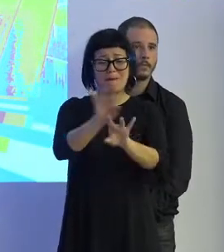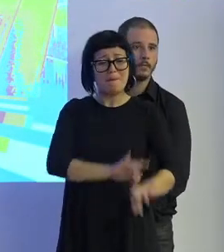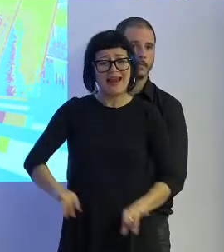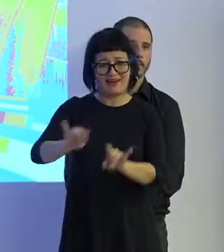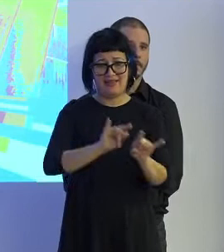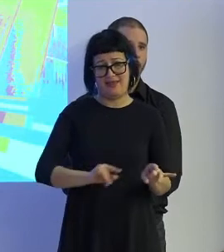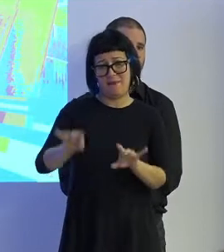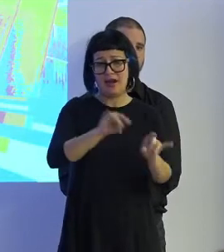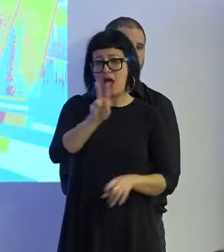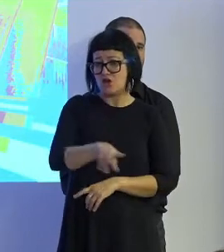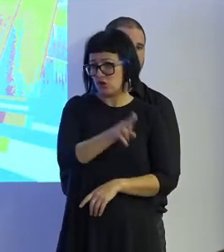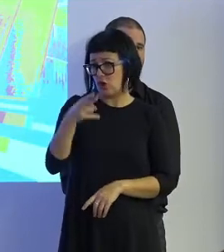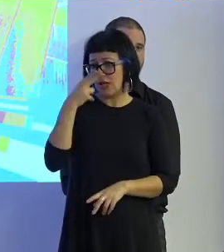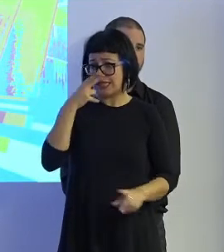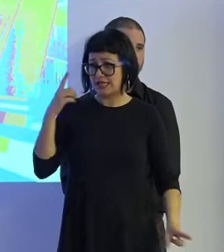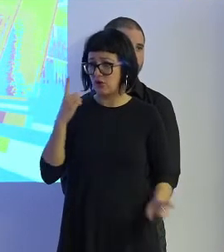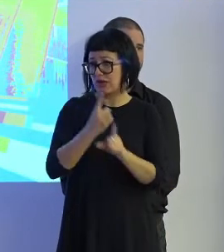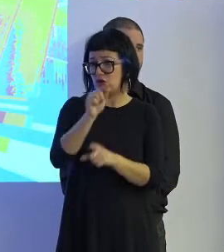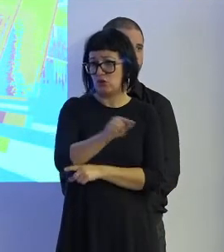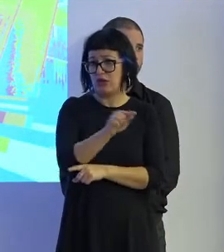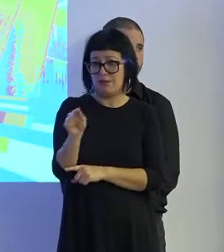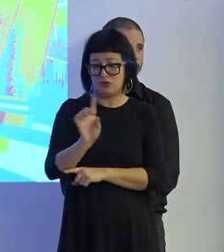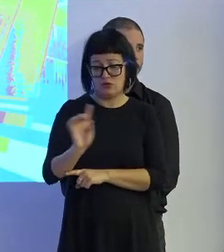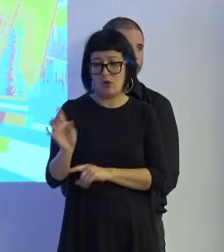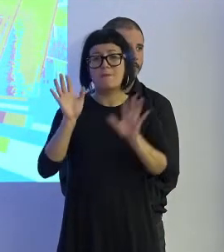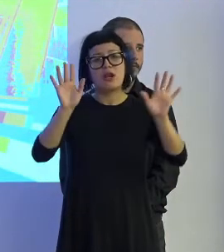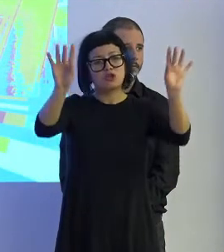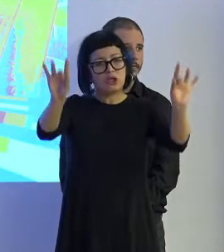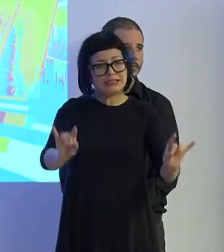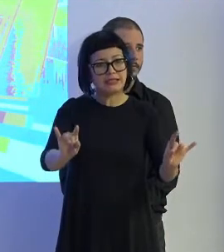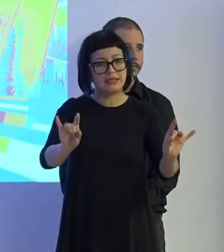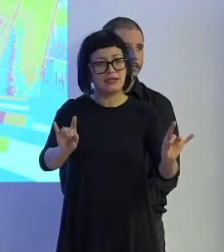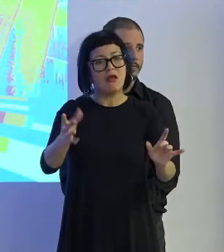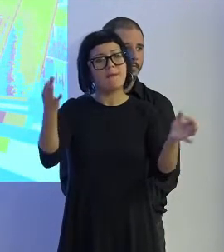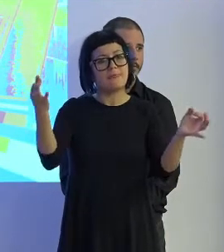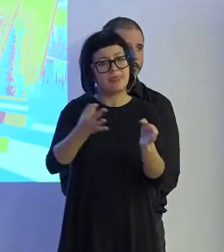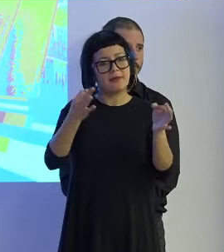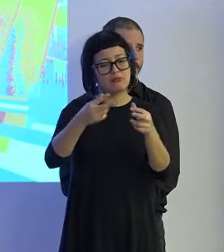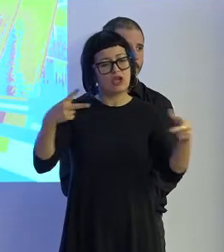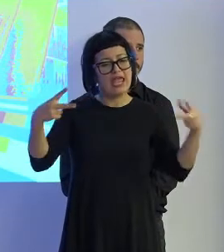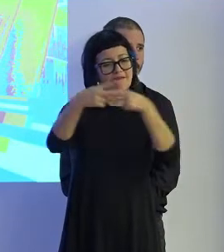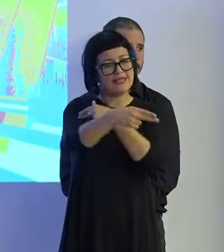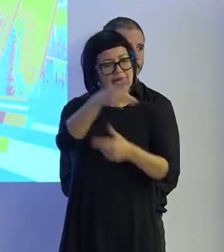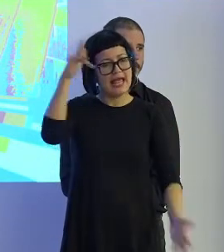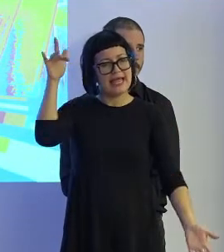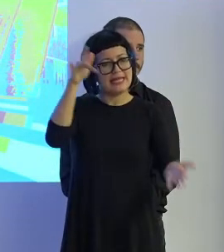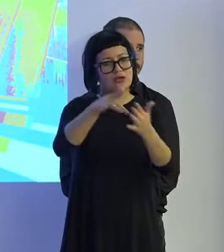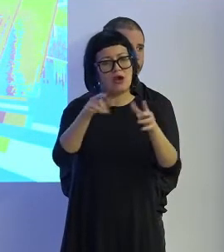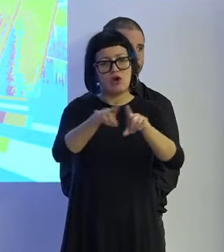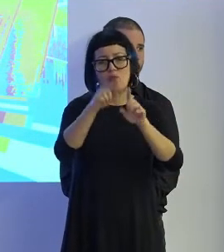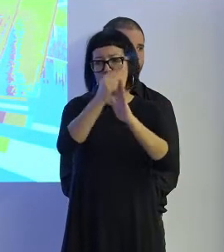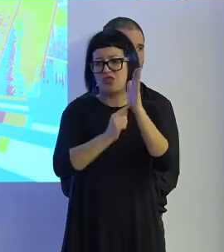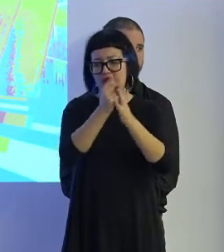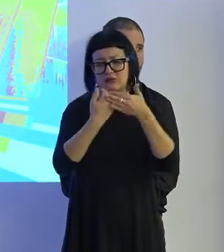no son intereses contrapuestos en absoluto. Pero eso sí, tendremos que evitar que se produzca un parasitismo